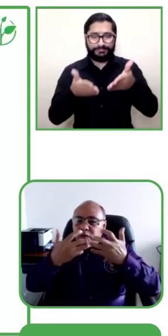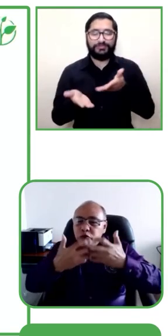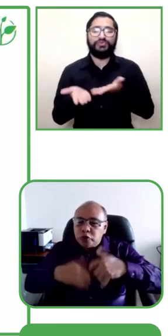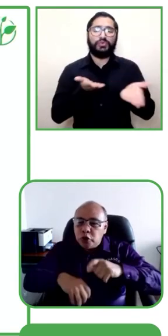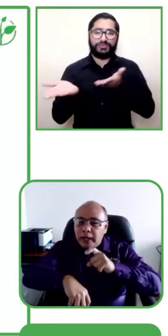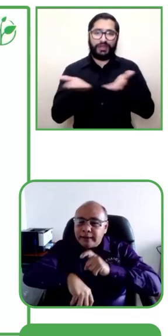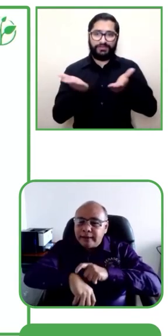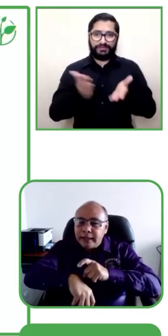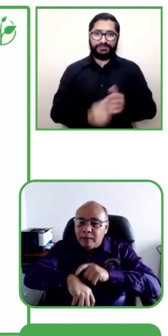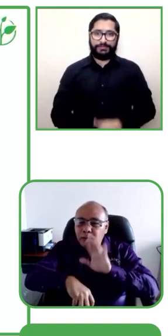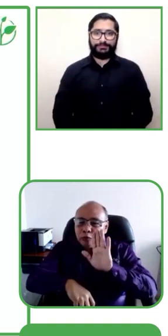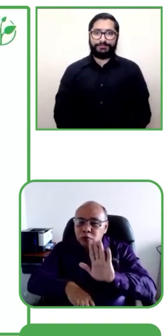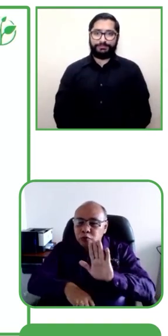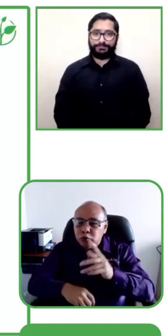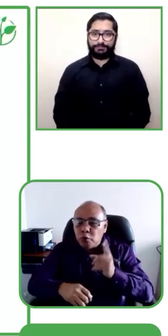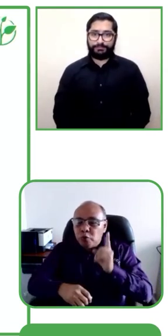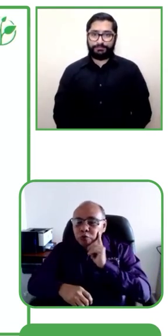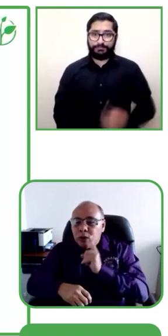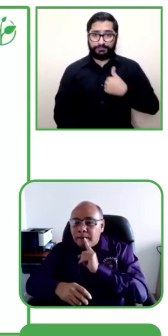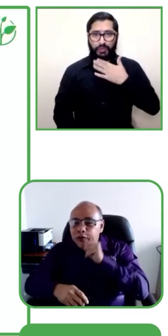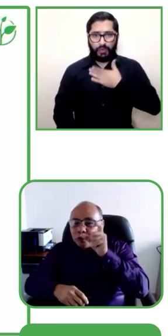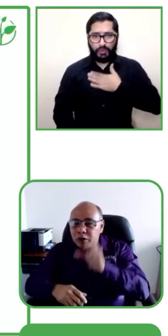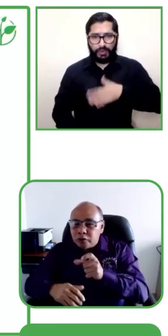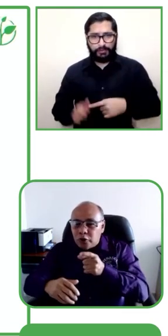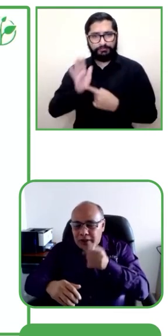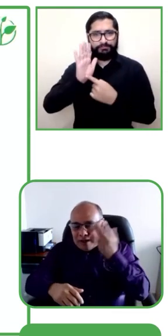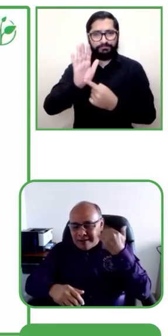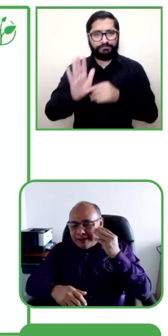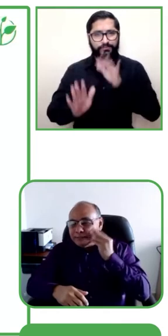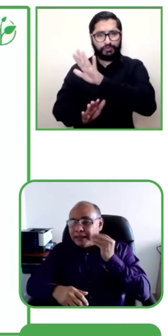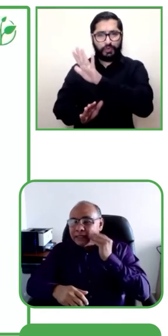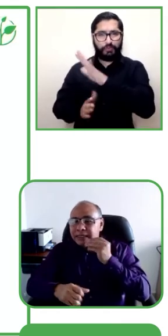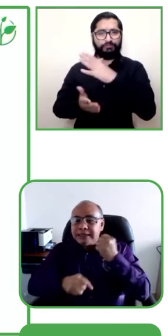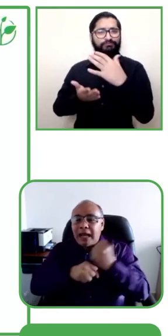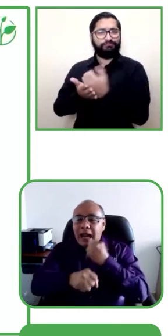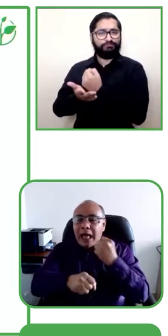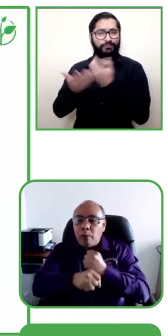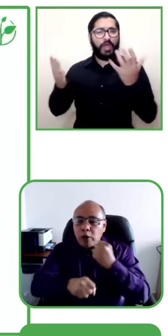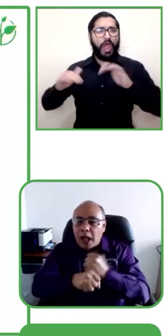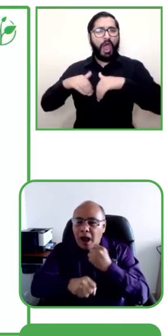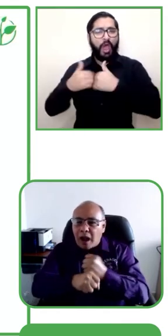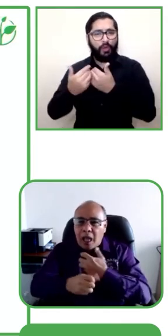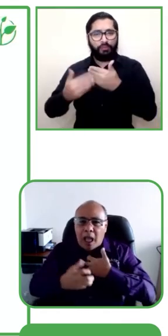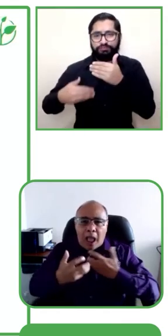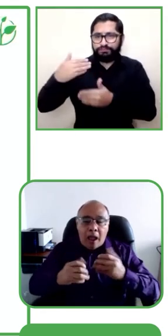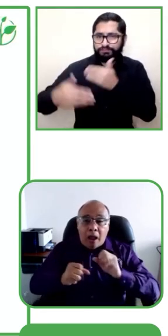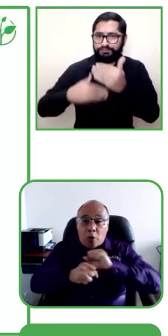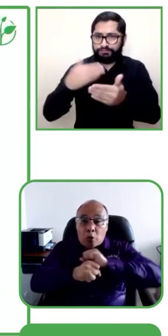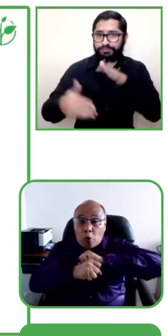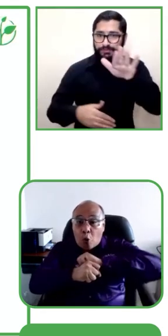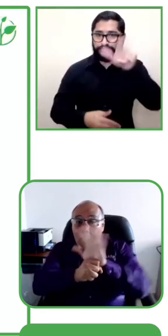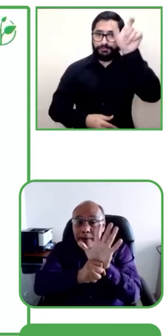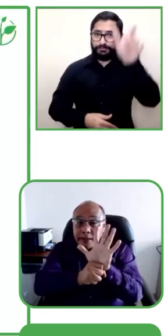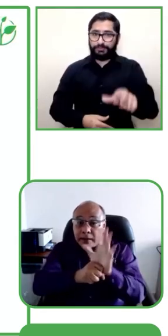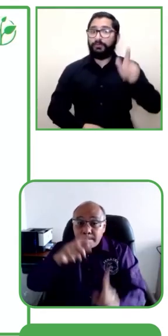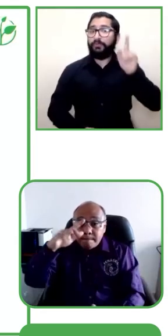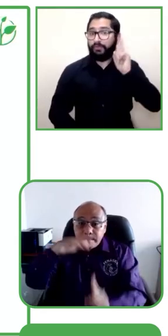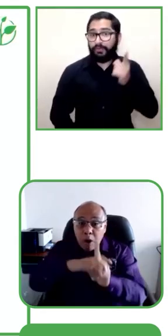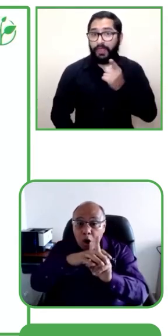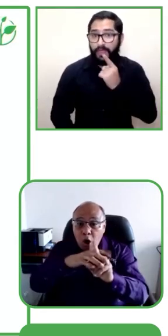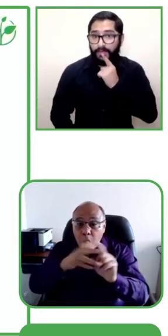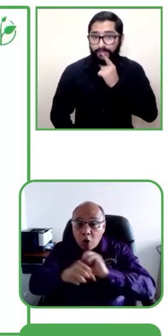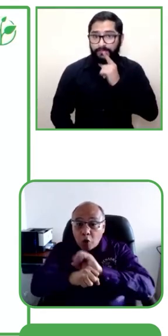Quiero presentarles un caso de éxito y cómo funciona también. Una persona sorda ha tenido una experiencia, por ejemplo,